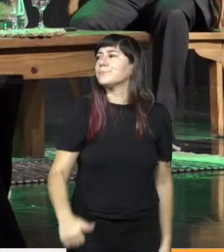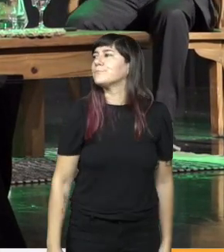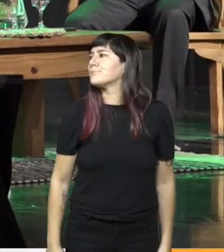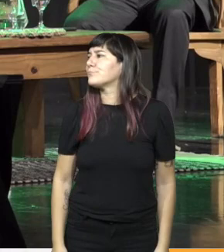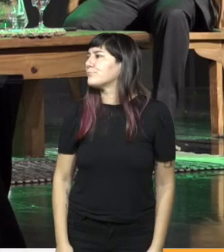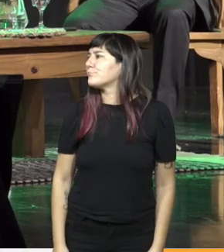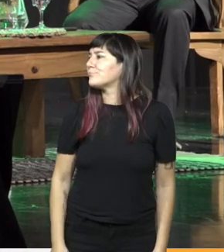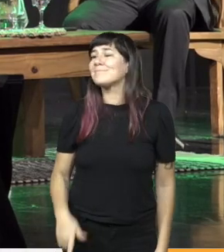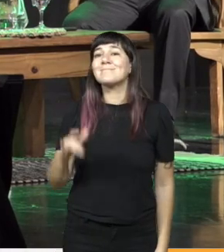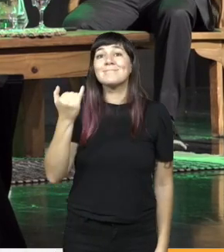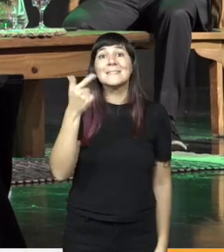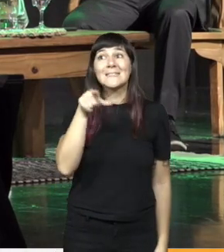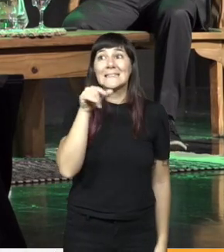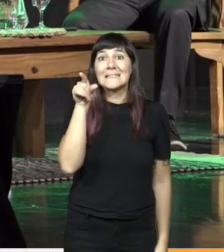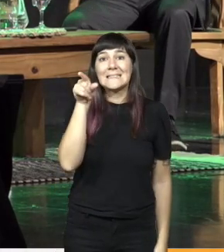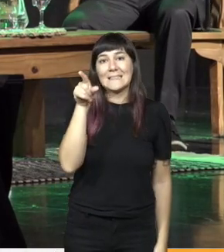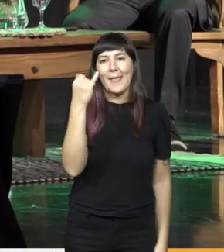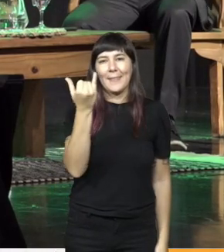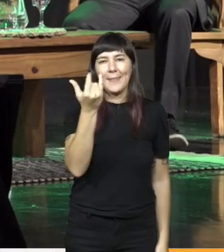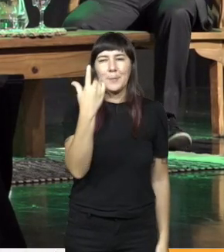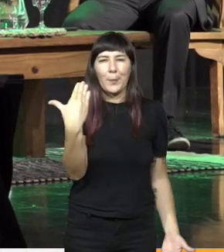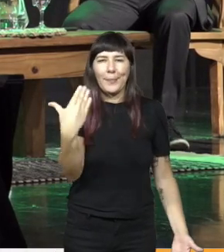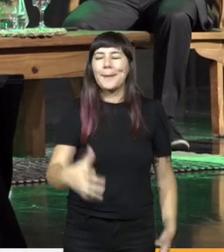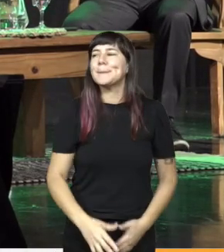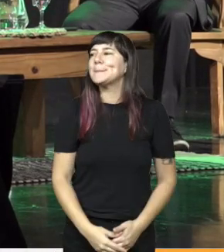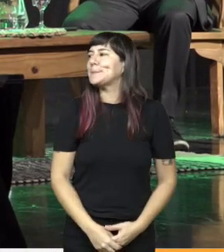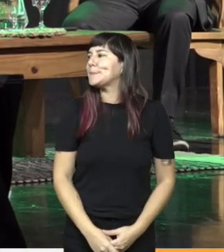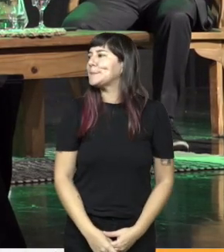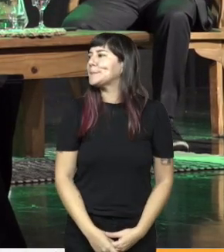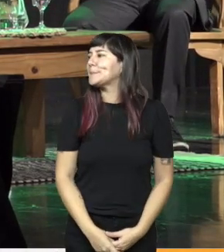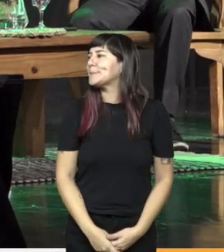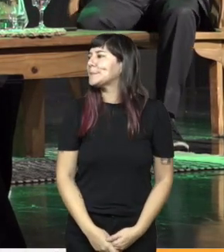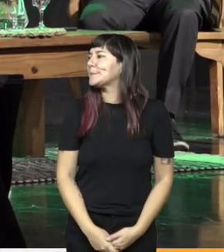acá chicas si alguien puede acá